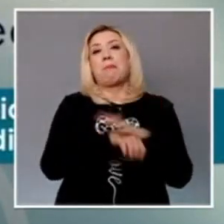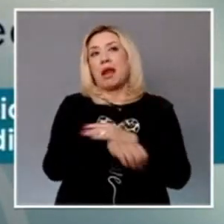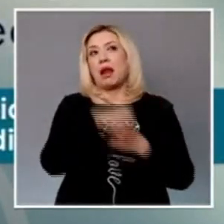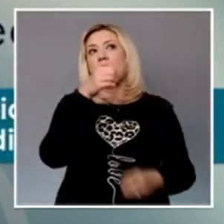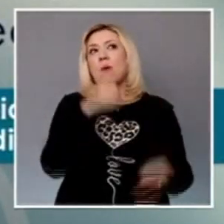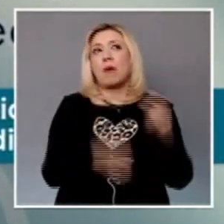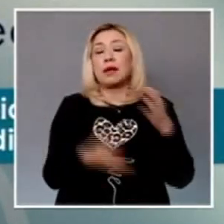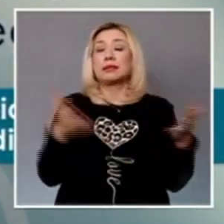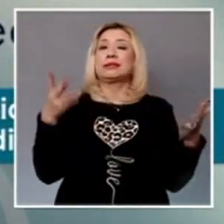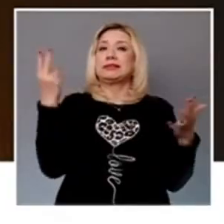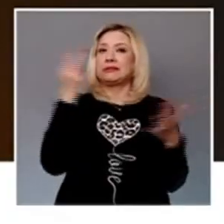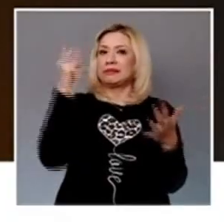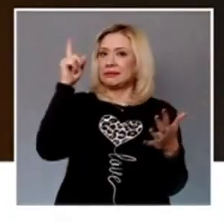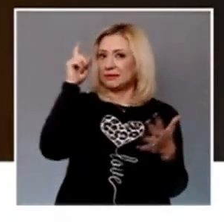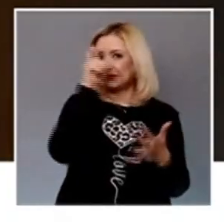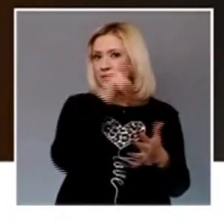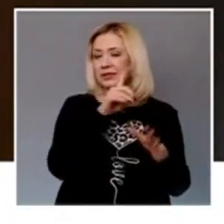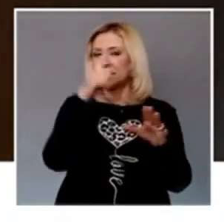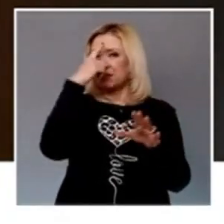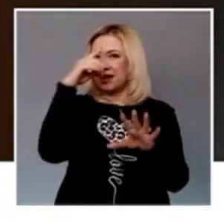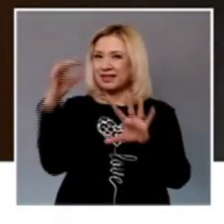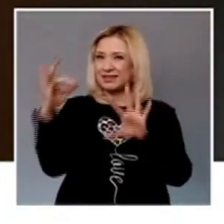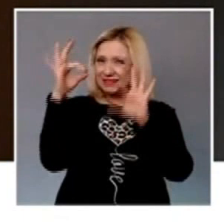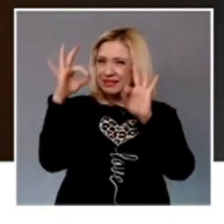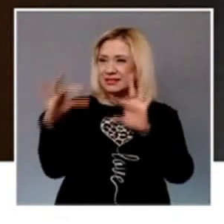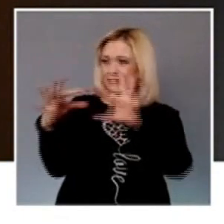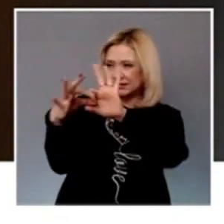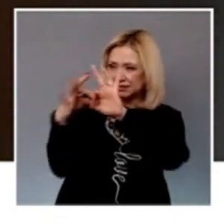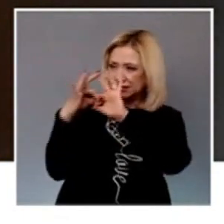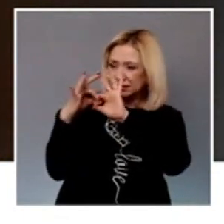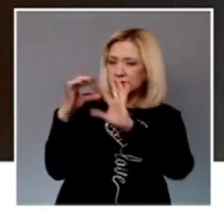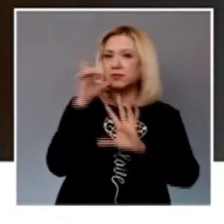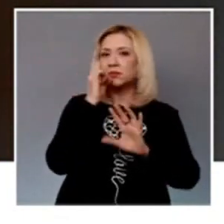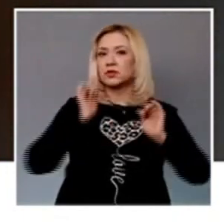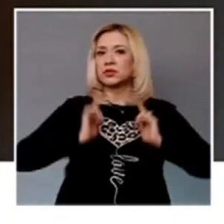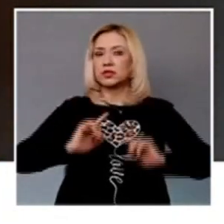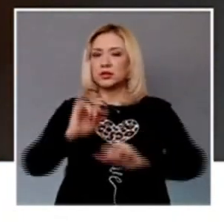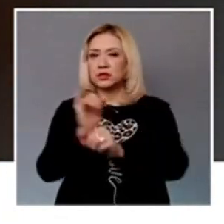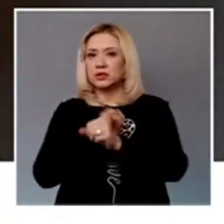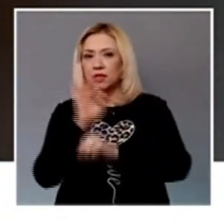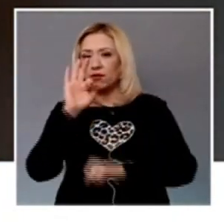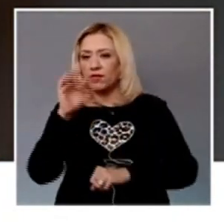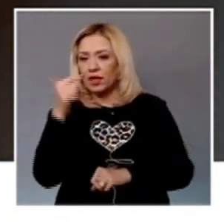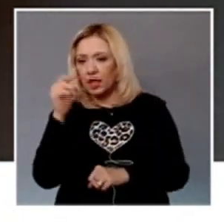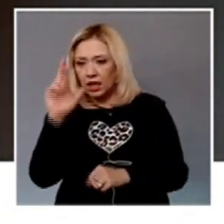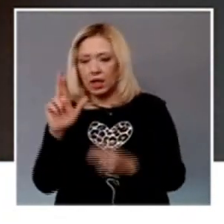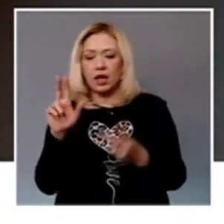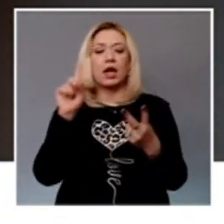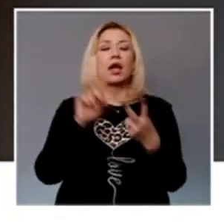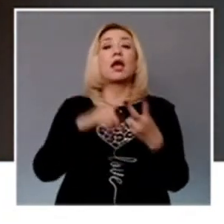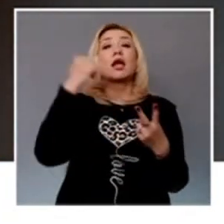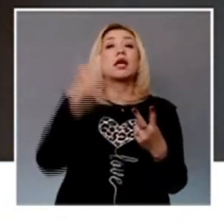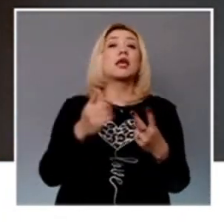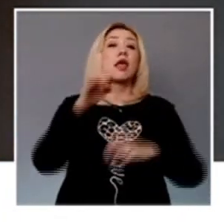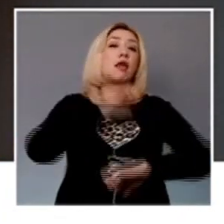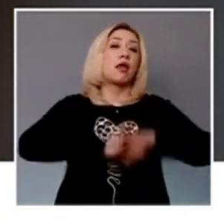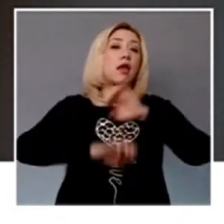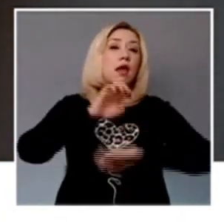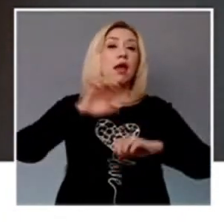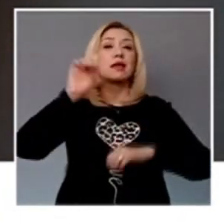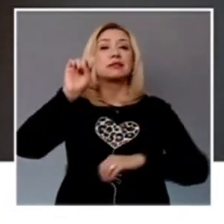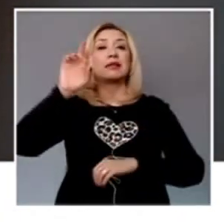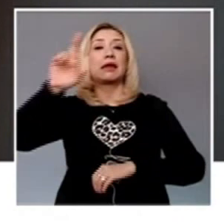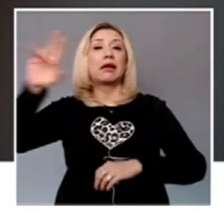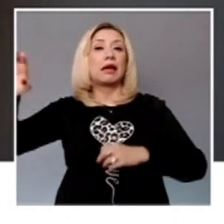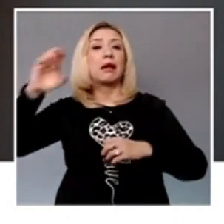adecuada con la Fiscalía General de la República y la Secretaría de Relaciones Exteriores, ya que se trata de un procedimiento administrativo que